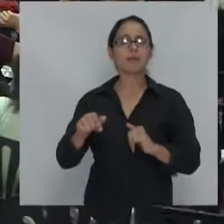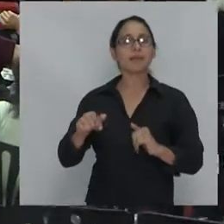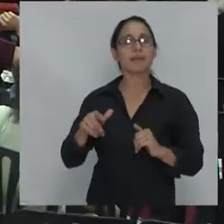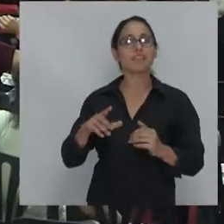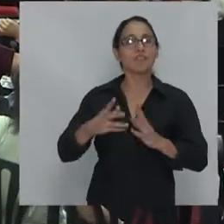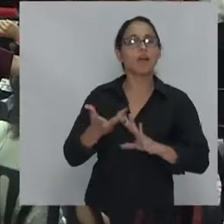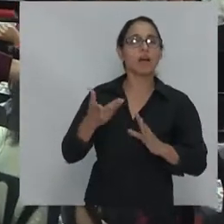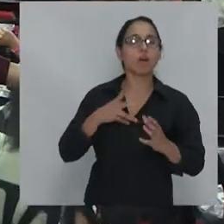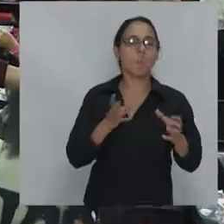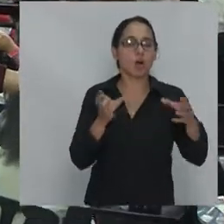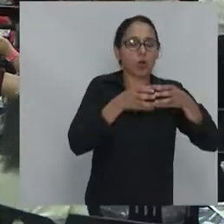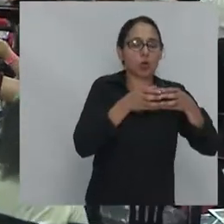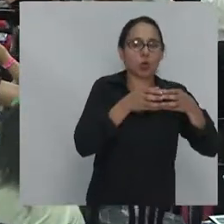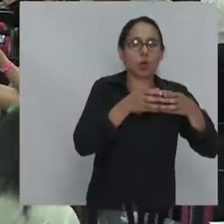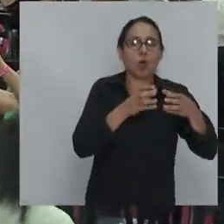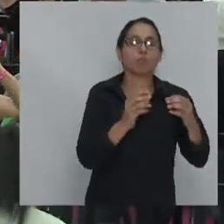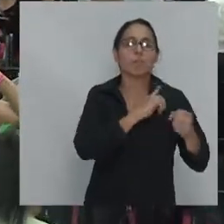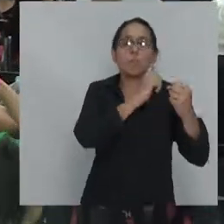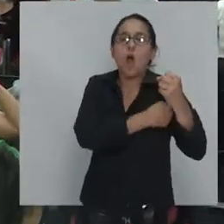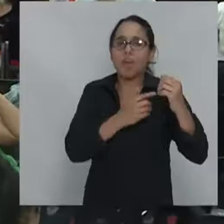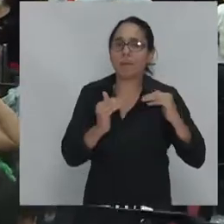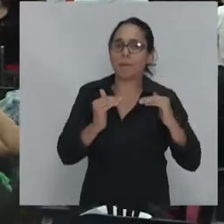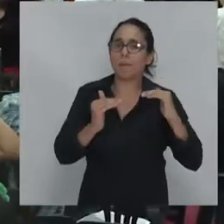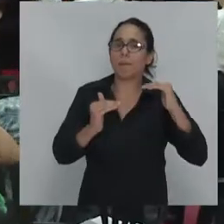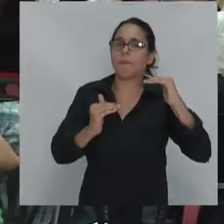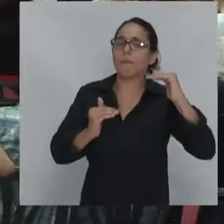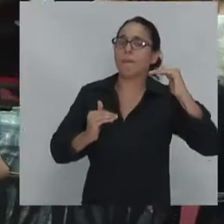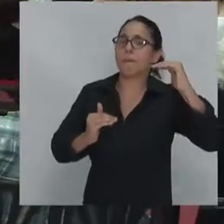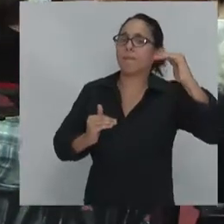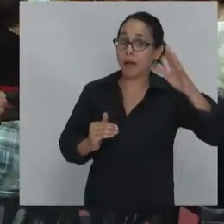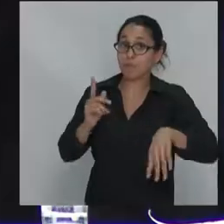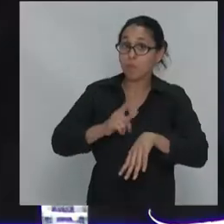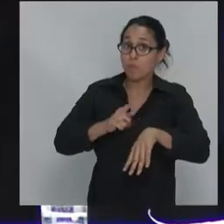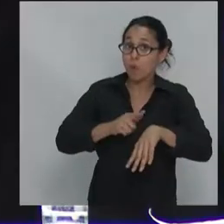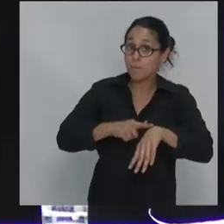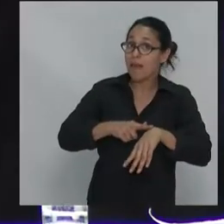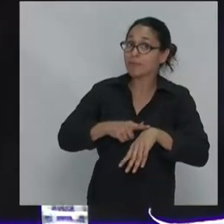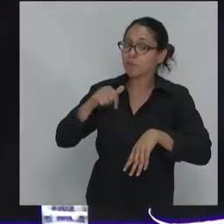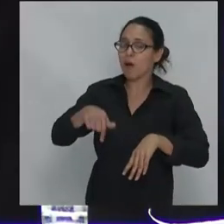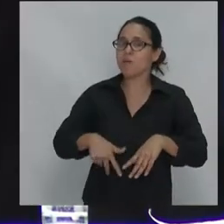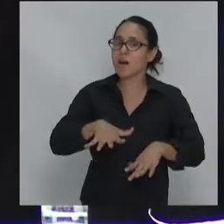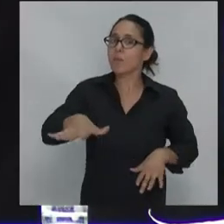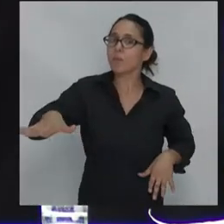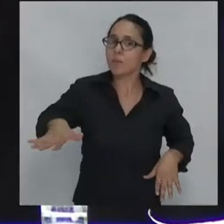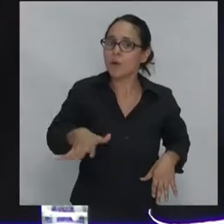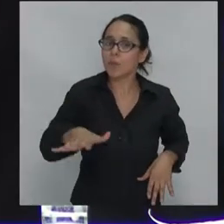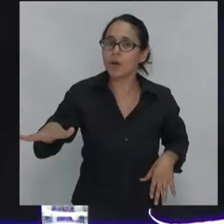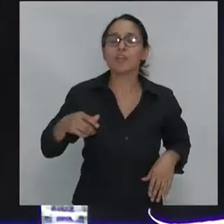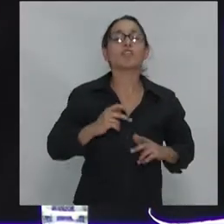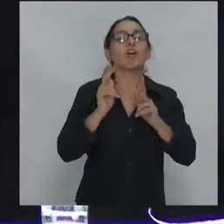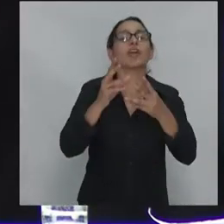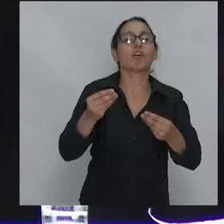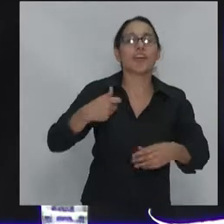oligarquización. Y ese momento populista es, justamente, la sociedad, por eso es que hablo de un